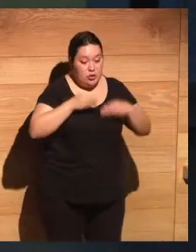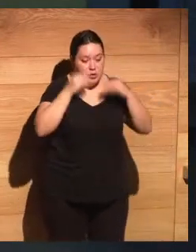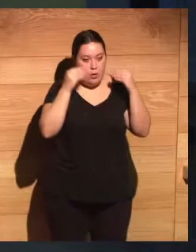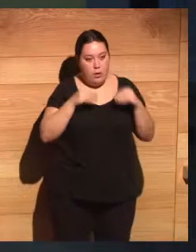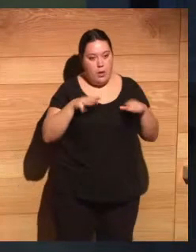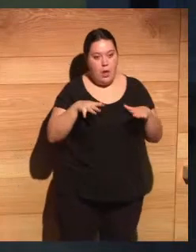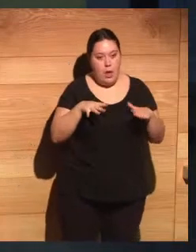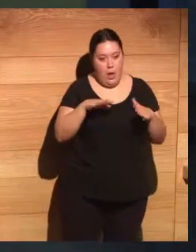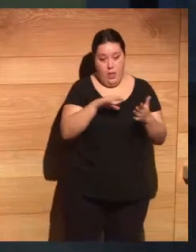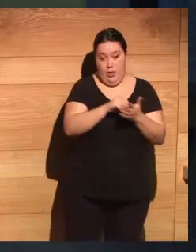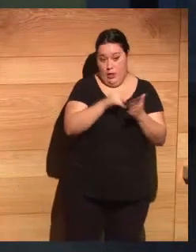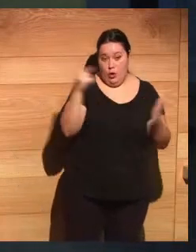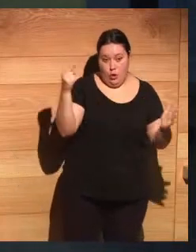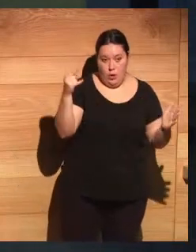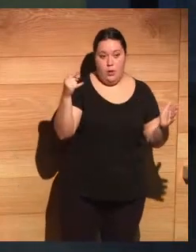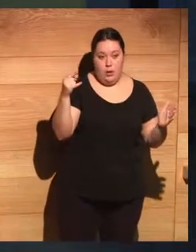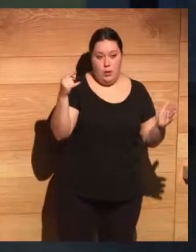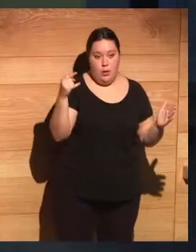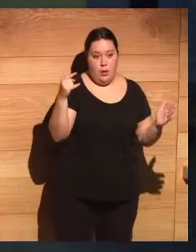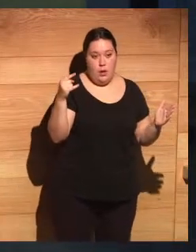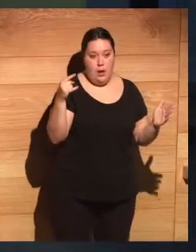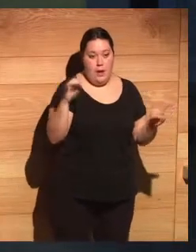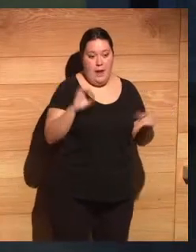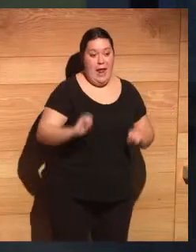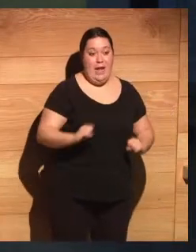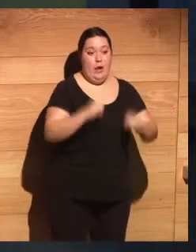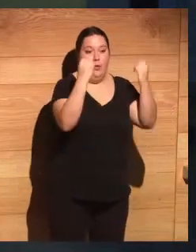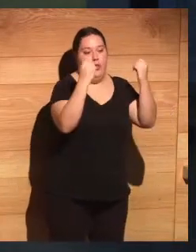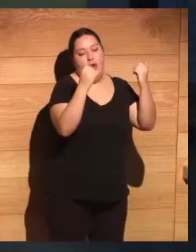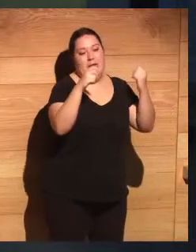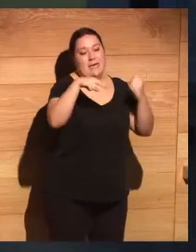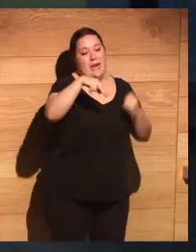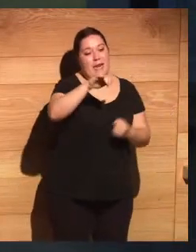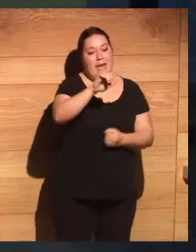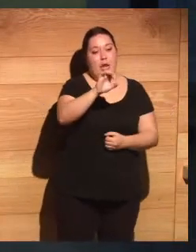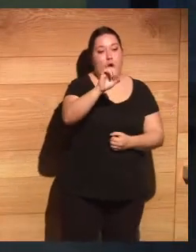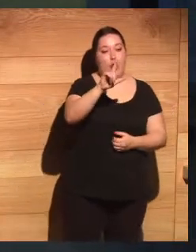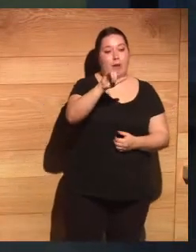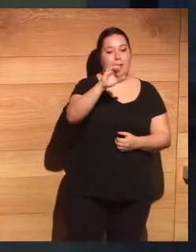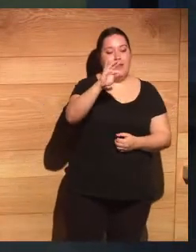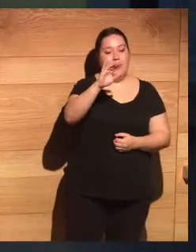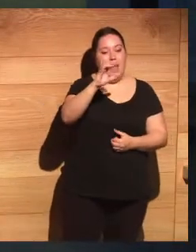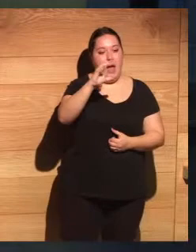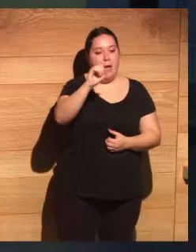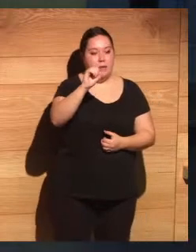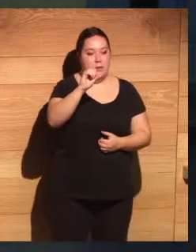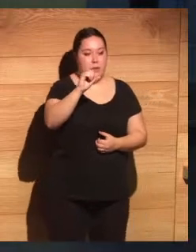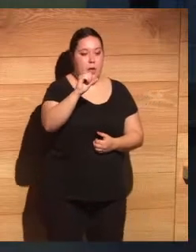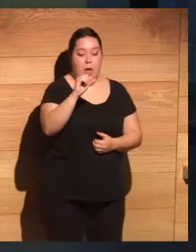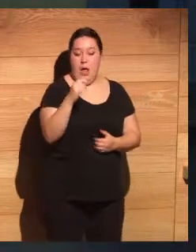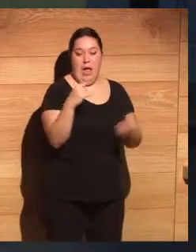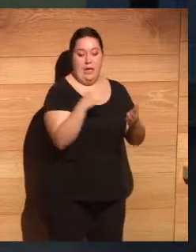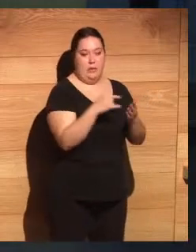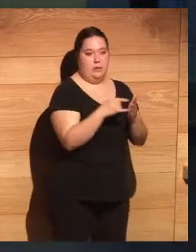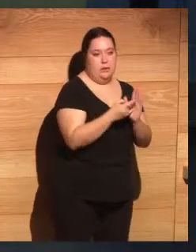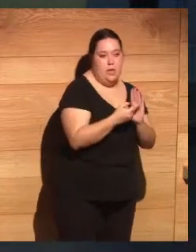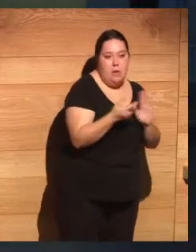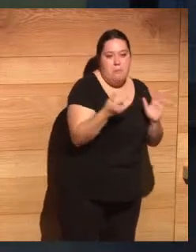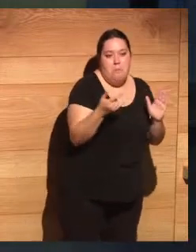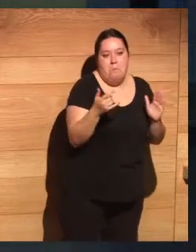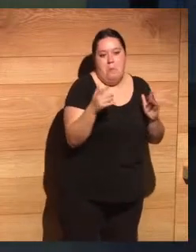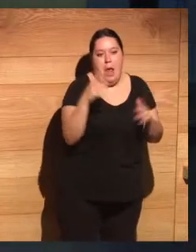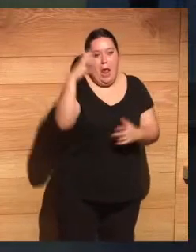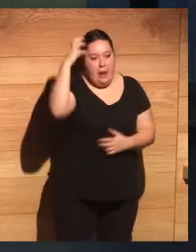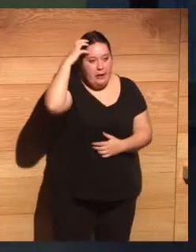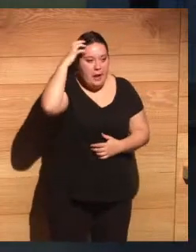de la tecnología. Cuando llegan las revoluciones neolíticas, pues las sociedades que se adaptaron al nuevo sistema, al rey, a la muralla, a la policía, al